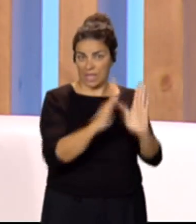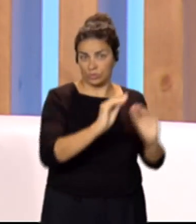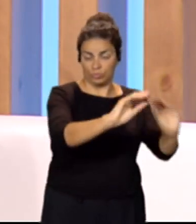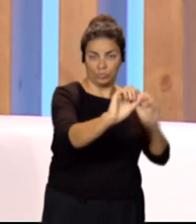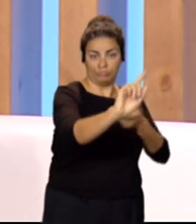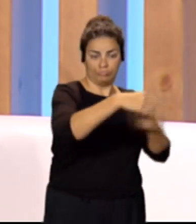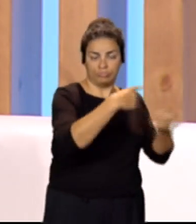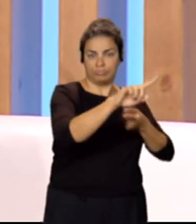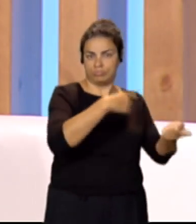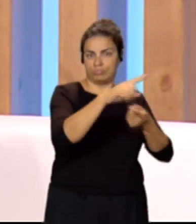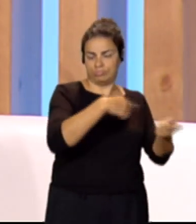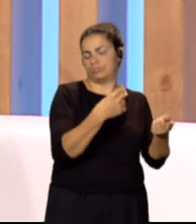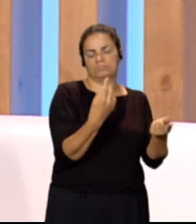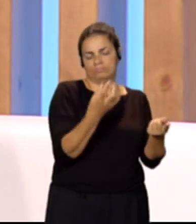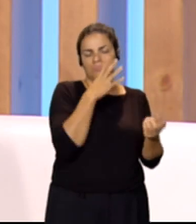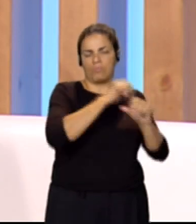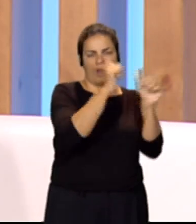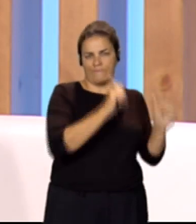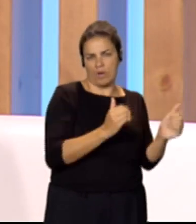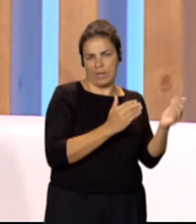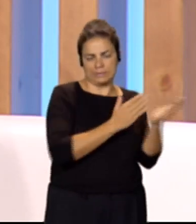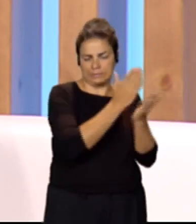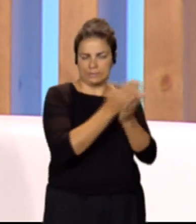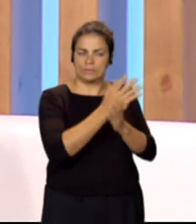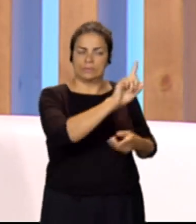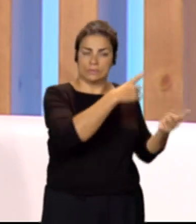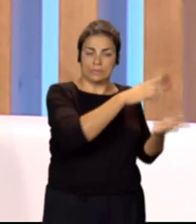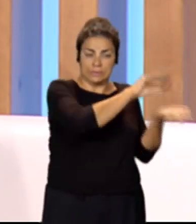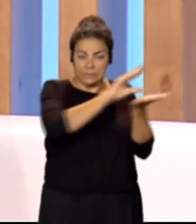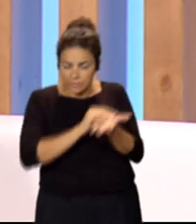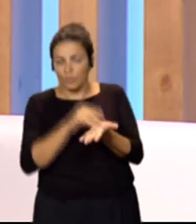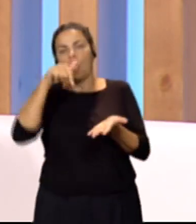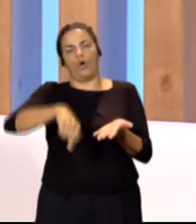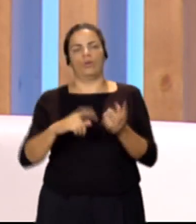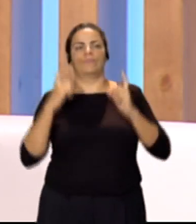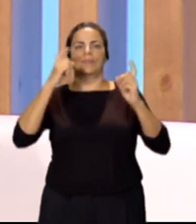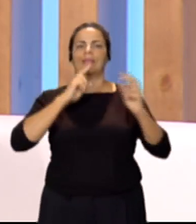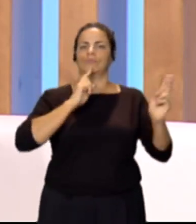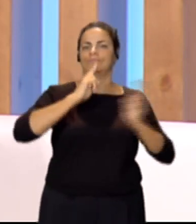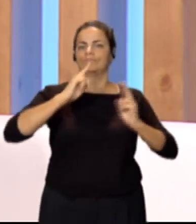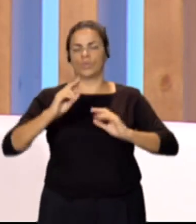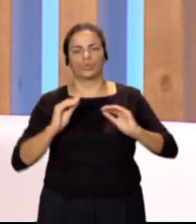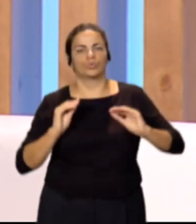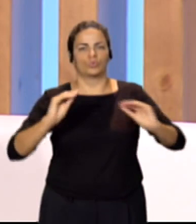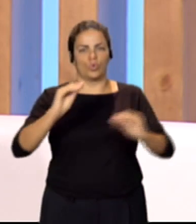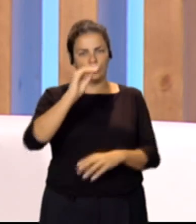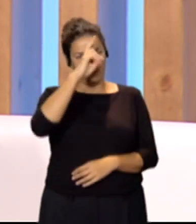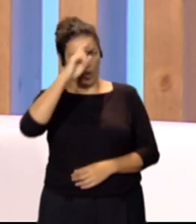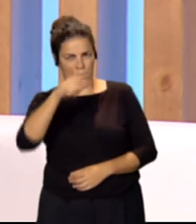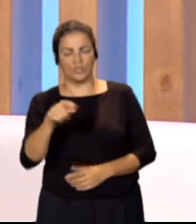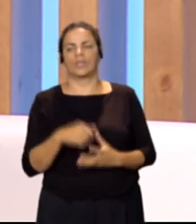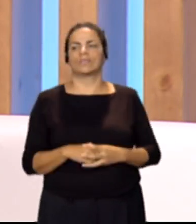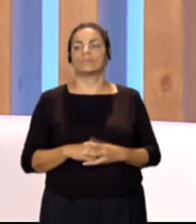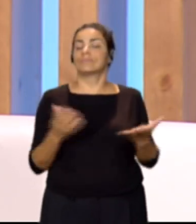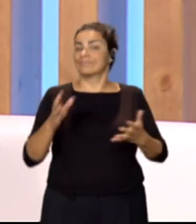llegar a través de distintas vías y hoy vamos a tratar de darles respuesta a esas preocupaciones. Vamos a recordarles